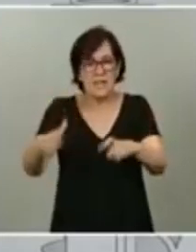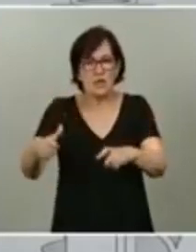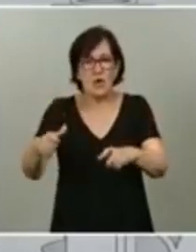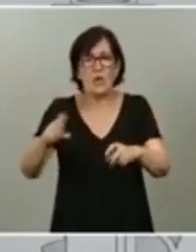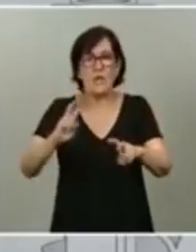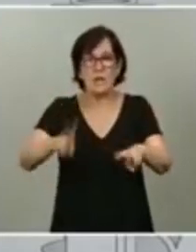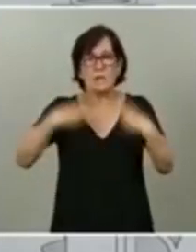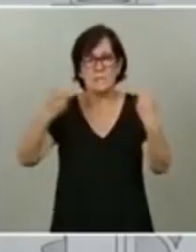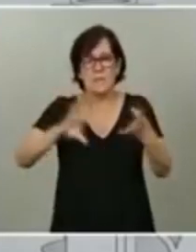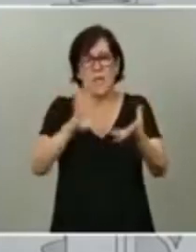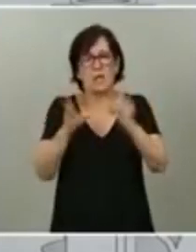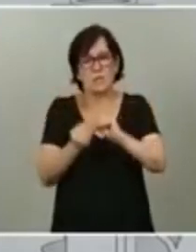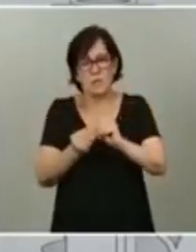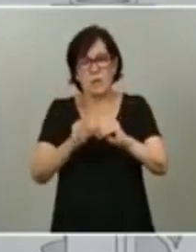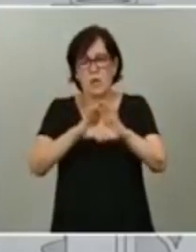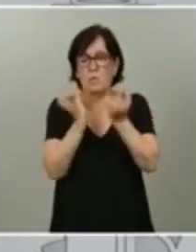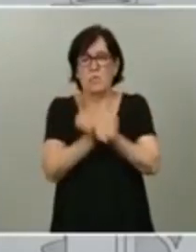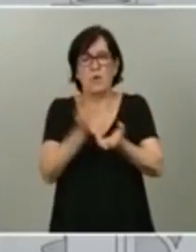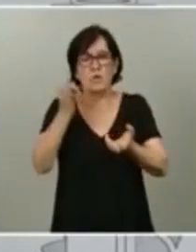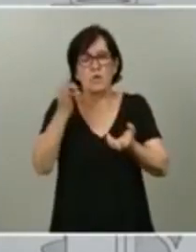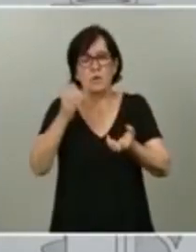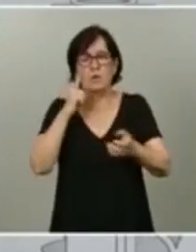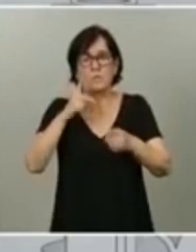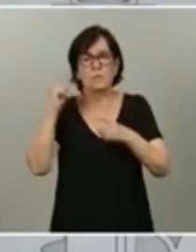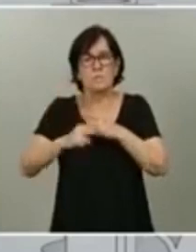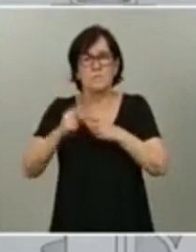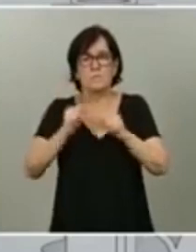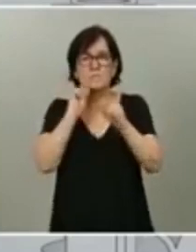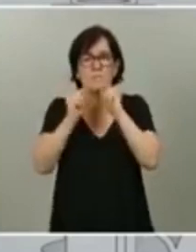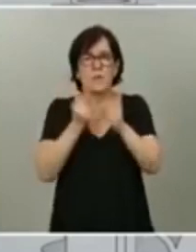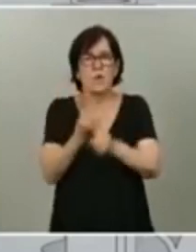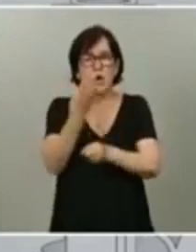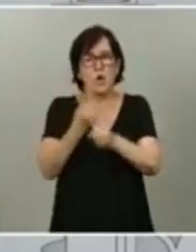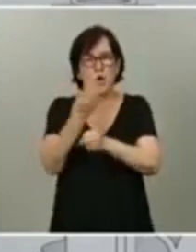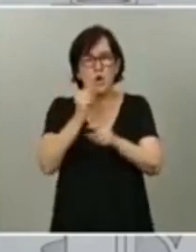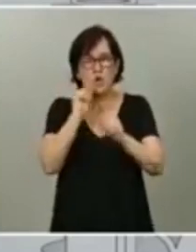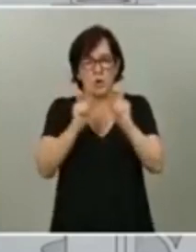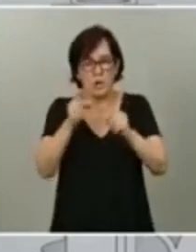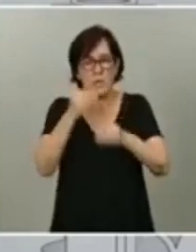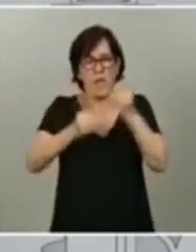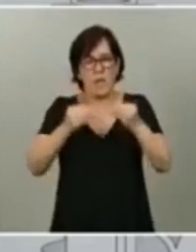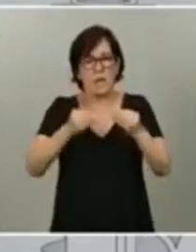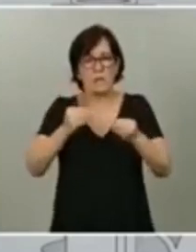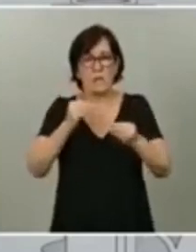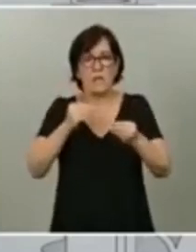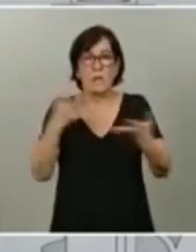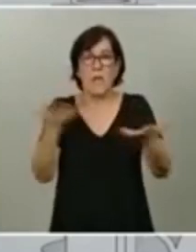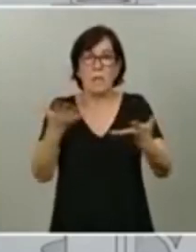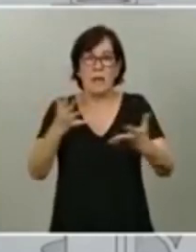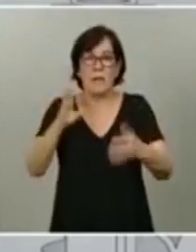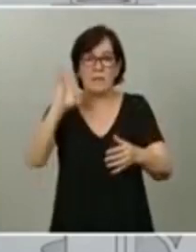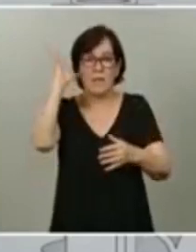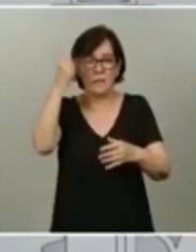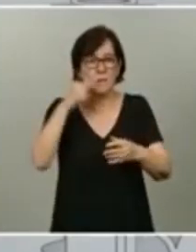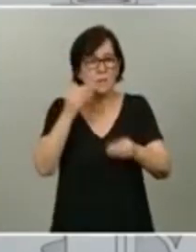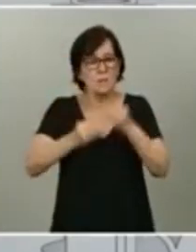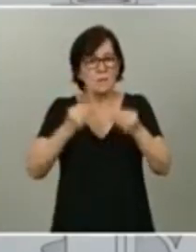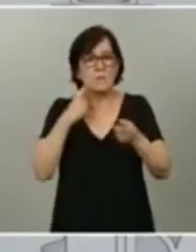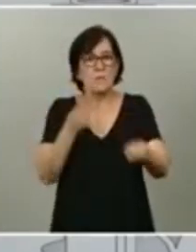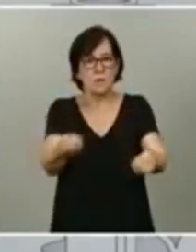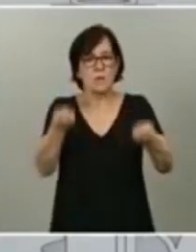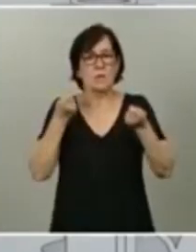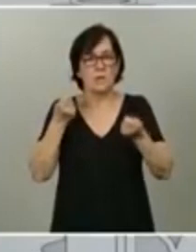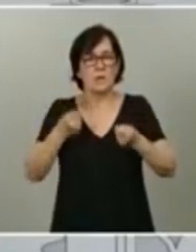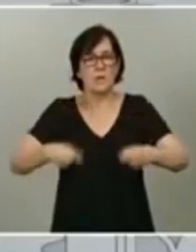un mundo que debe erradicar las emisiones contaminantes, que debe hacer frente a la emergencia climática y que ha de contener el derroche de